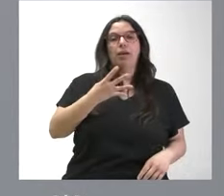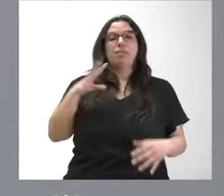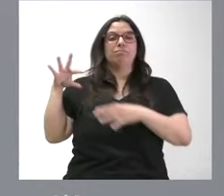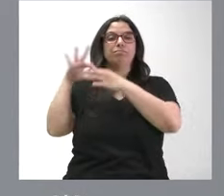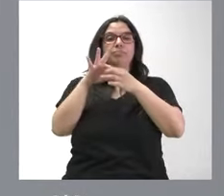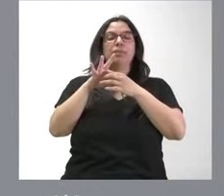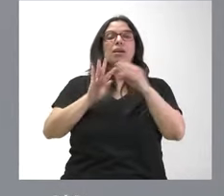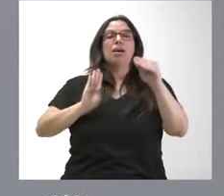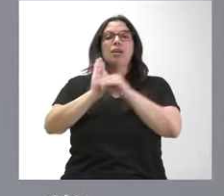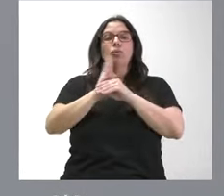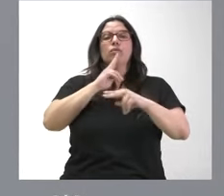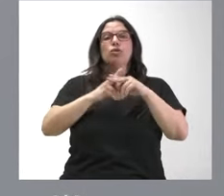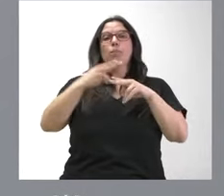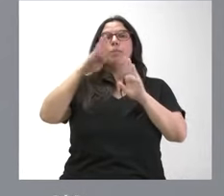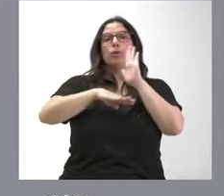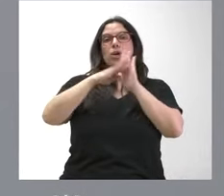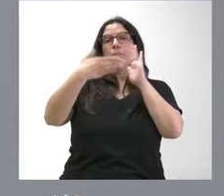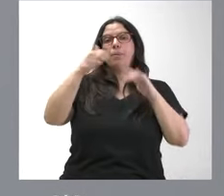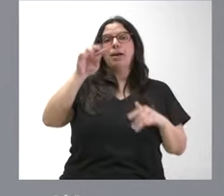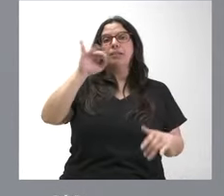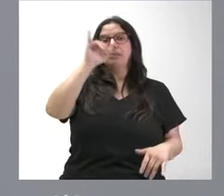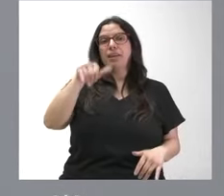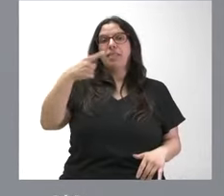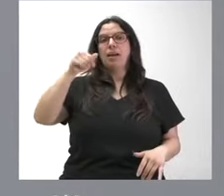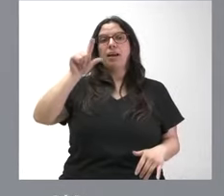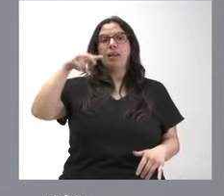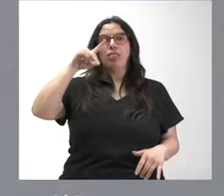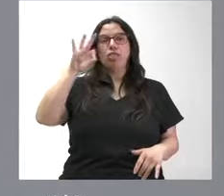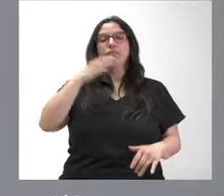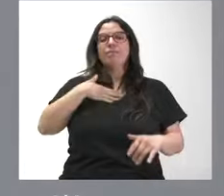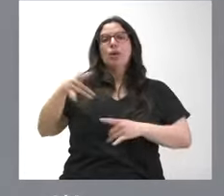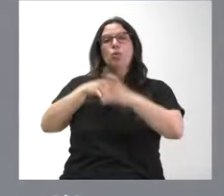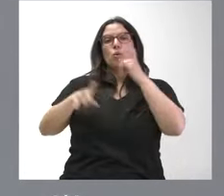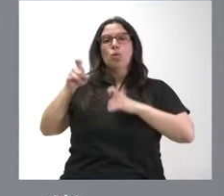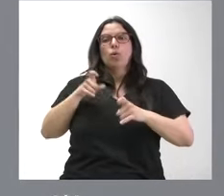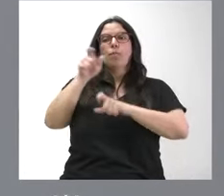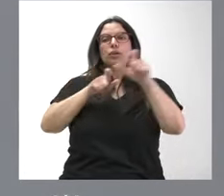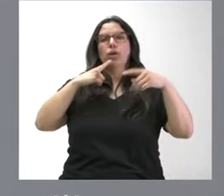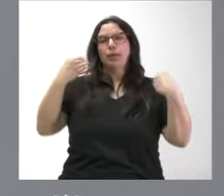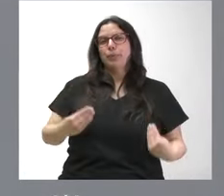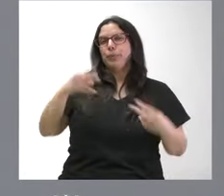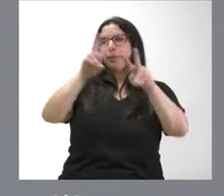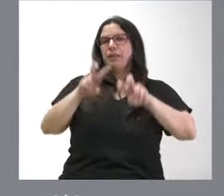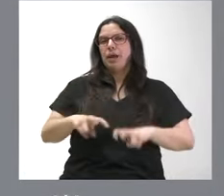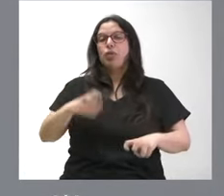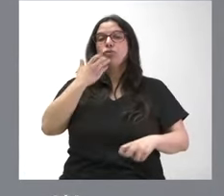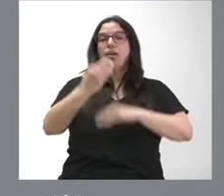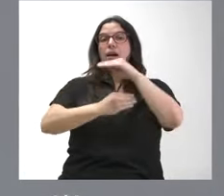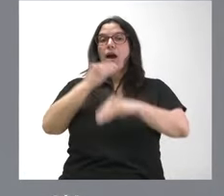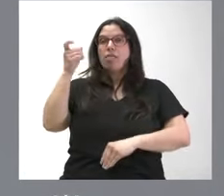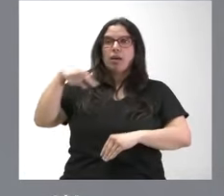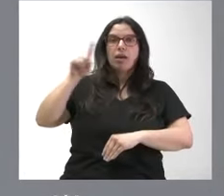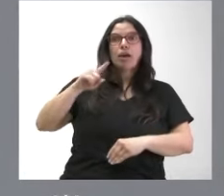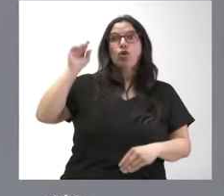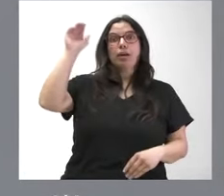del programa Beatriz Galindo. Se quiere así favorecer la captación de capital humano investigador que haya realizado su carrera profesional